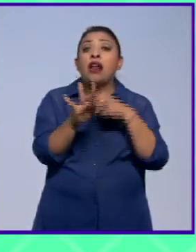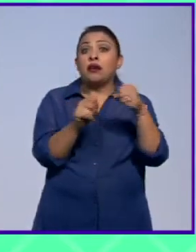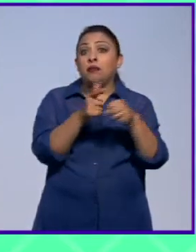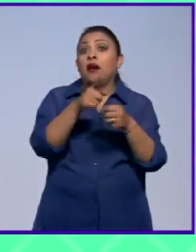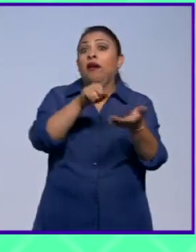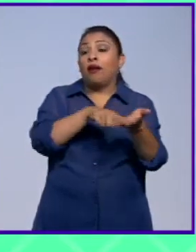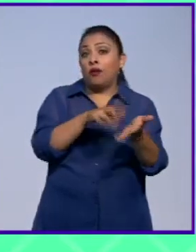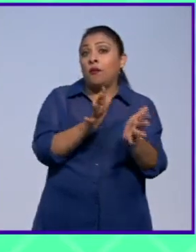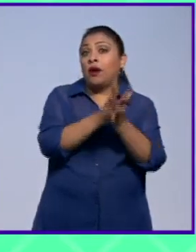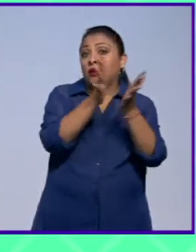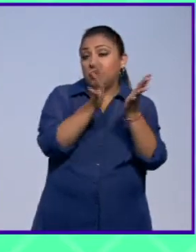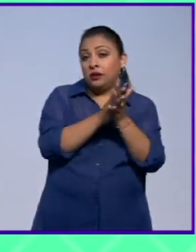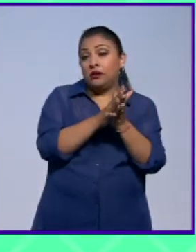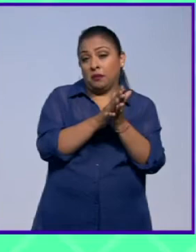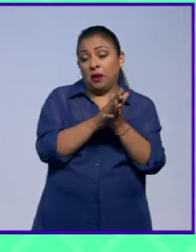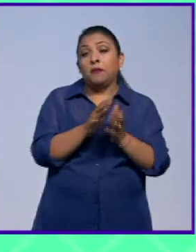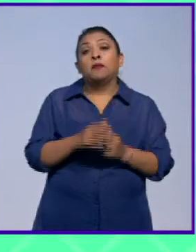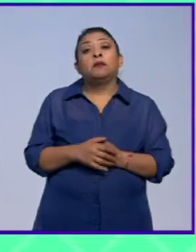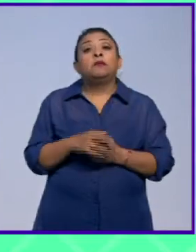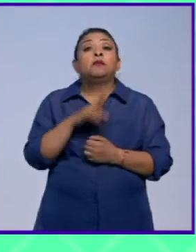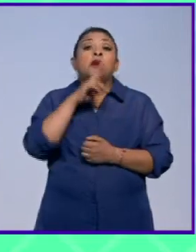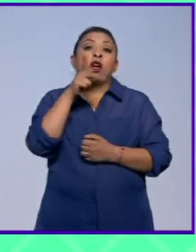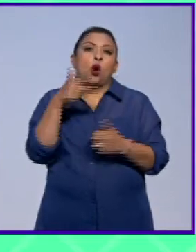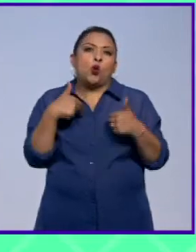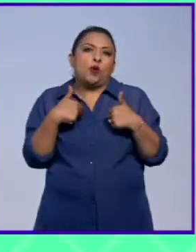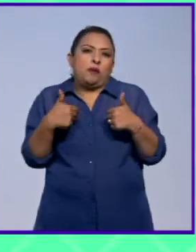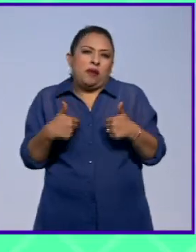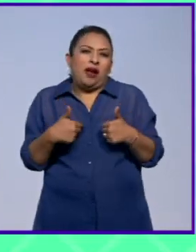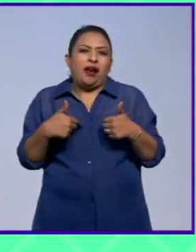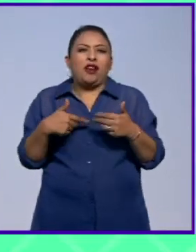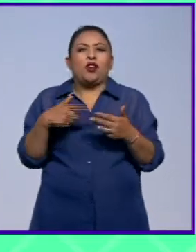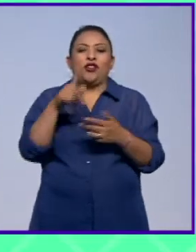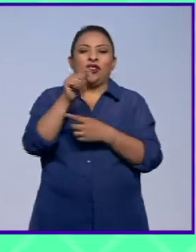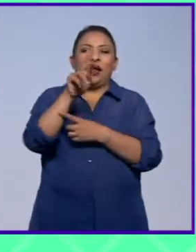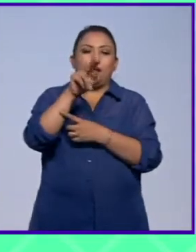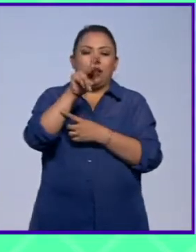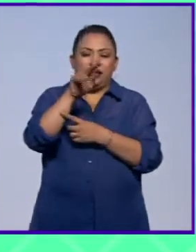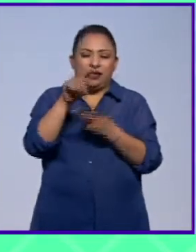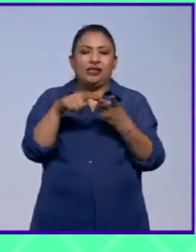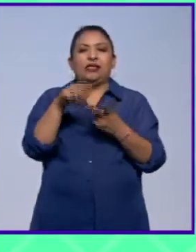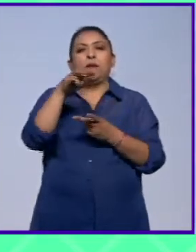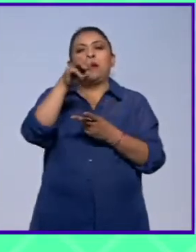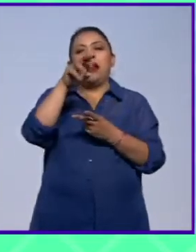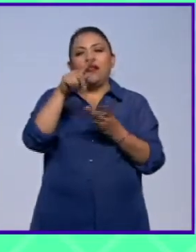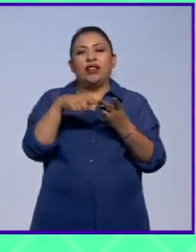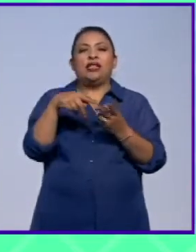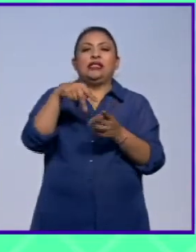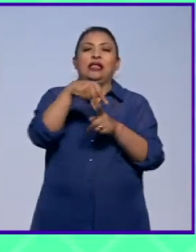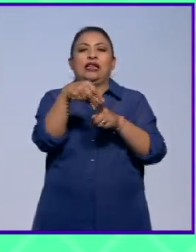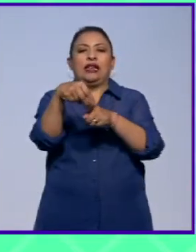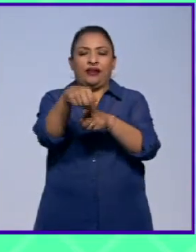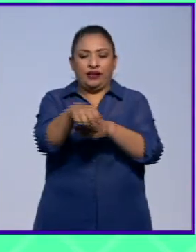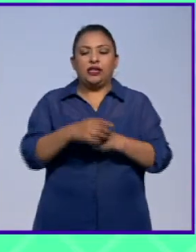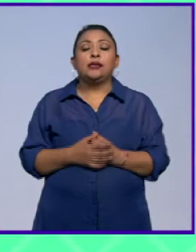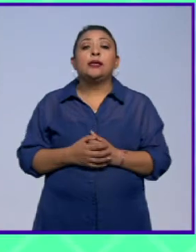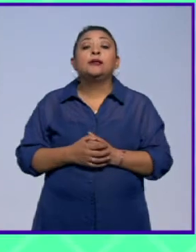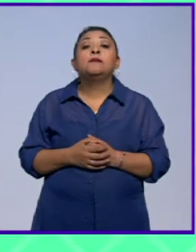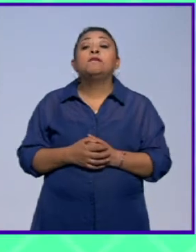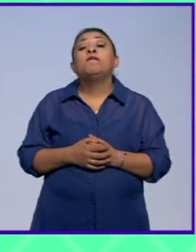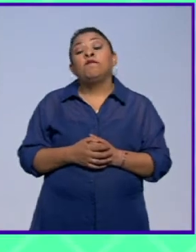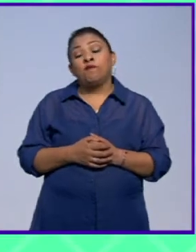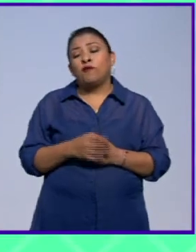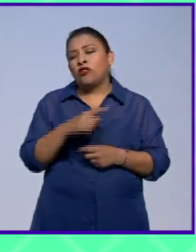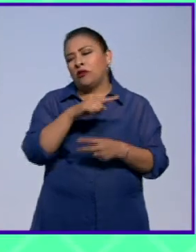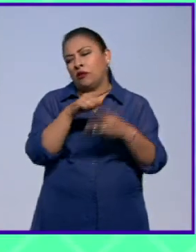con mejores actos de seres humanos mejores trapecistas mejores malabaristas equilibristas a pesar